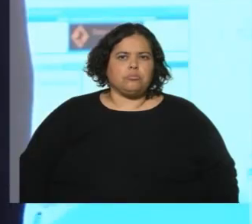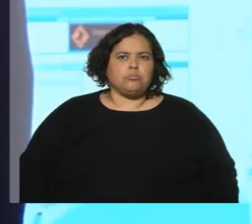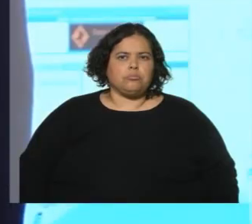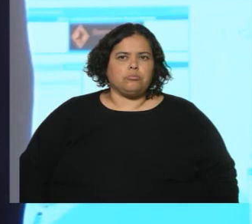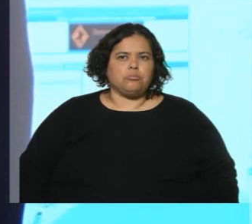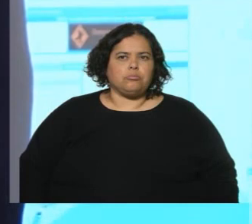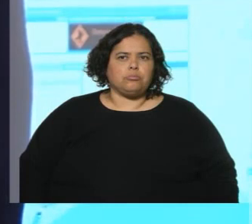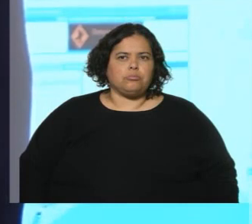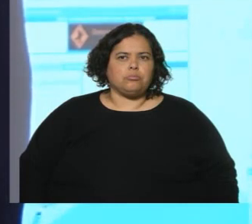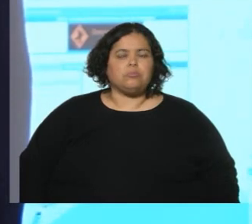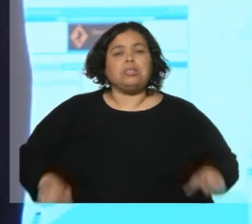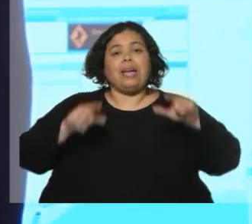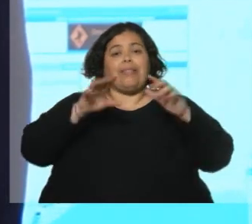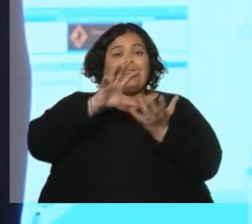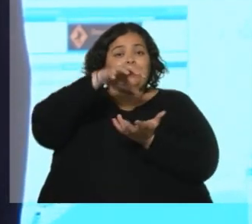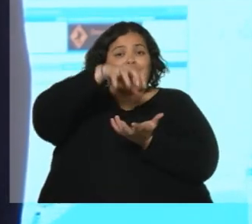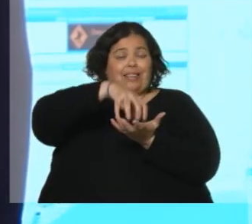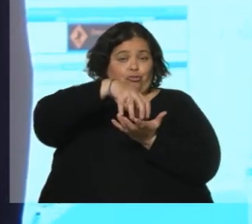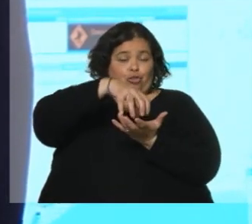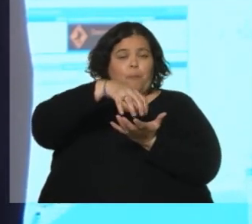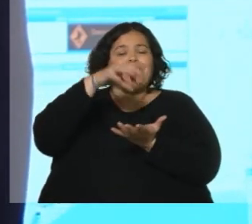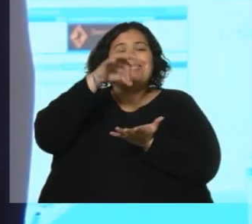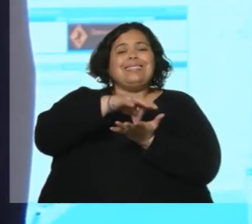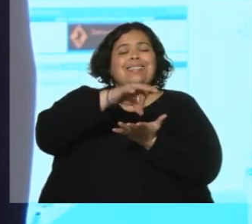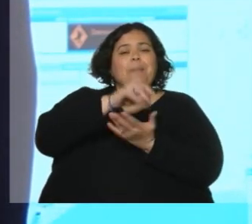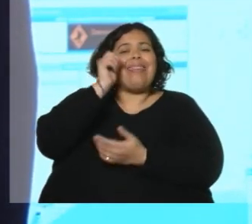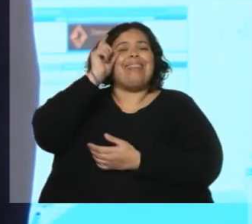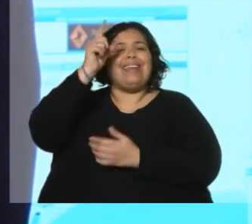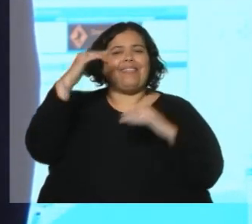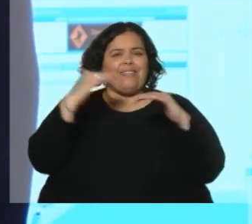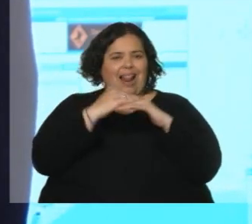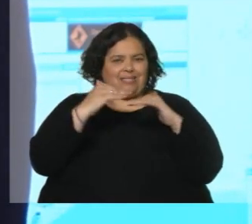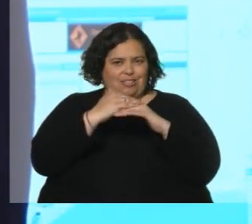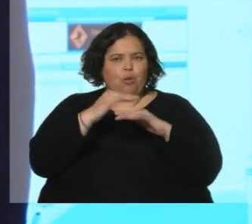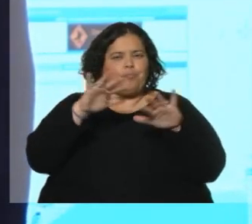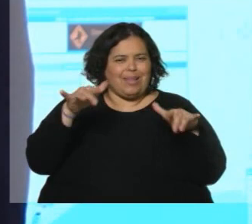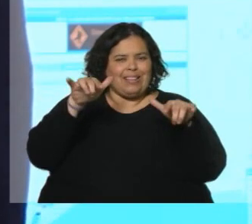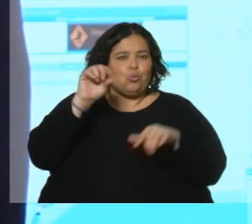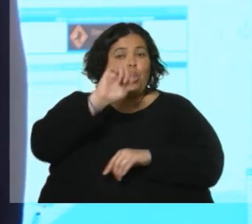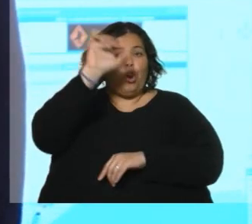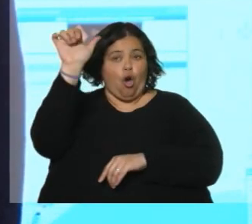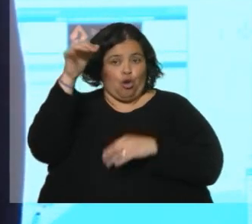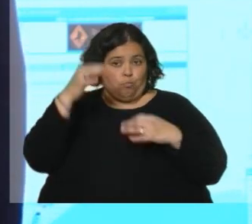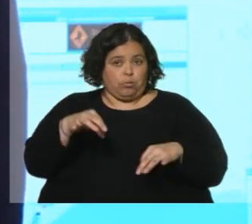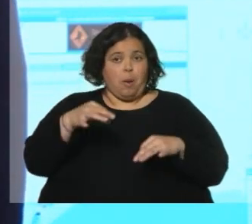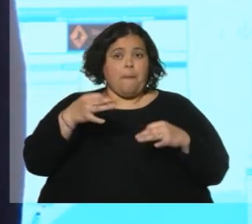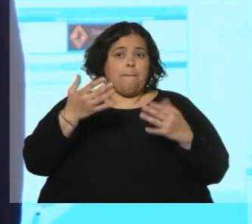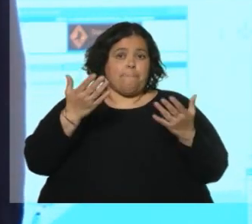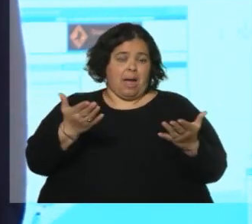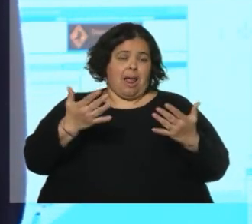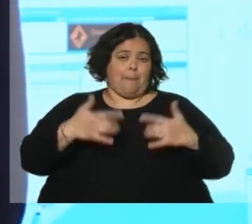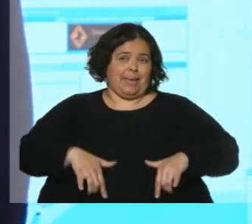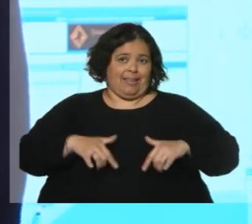El Centro de Sistemas Inteligentes de Tránsito es un logro muy importante para el Ministerio de Transporte, donde lo que